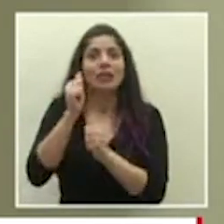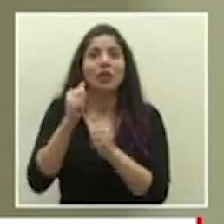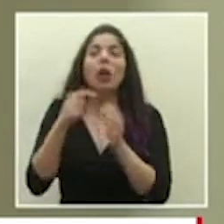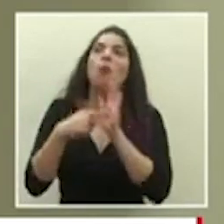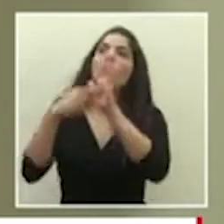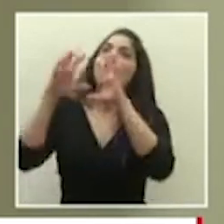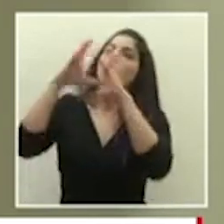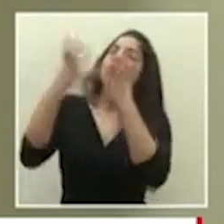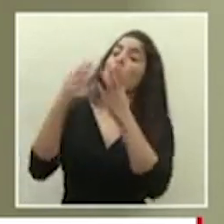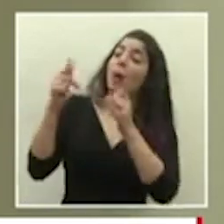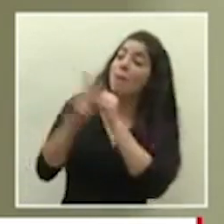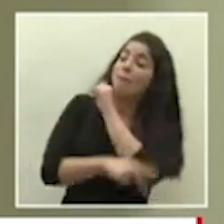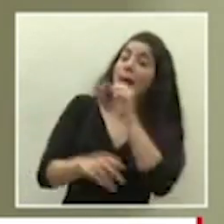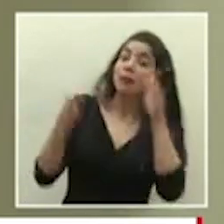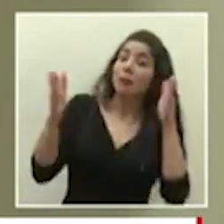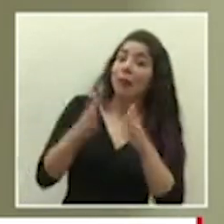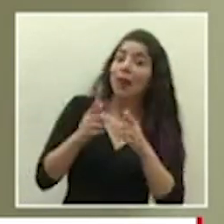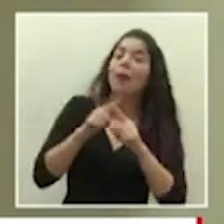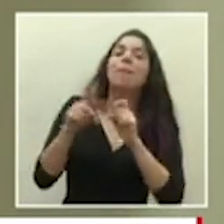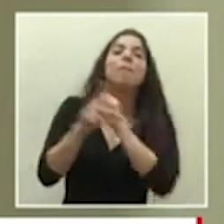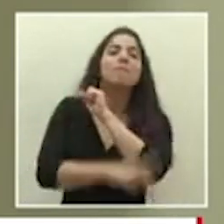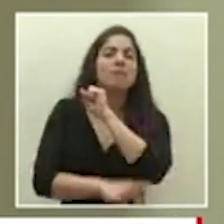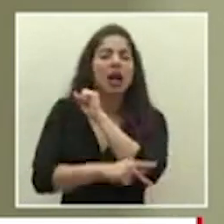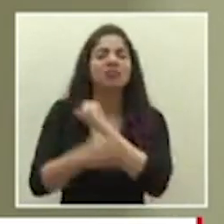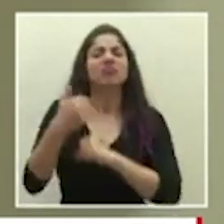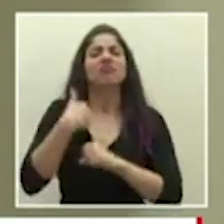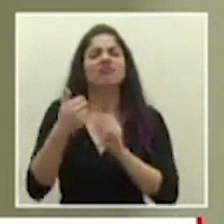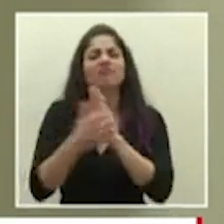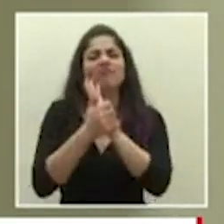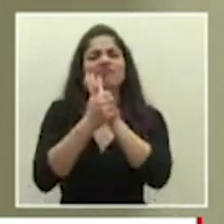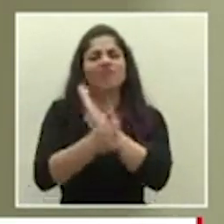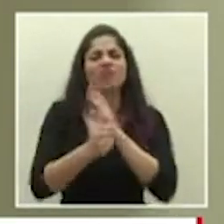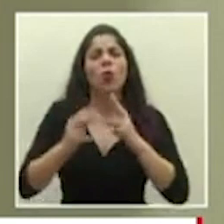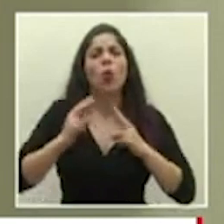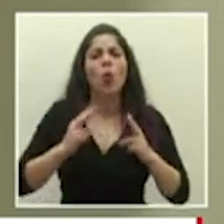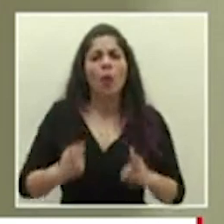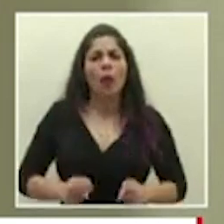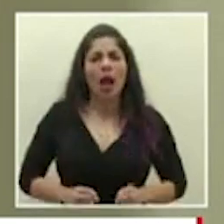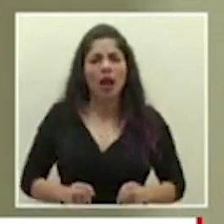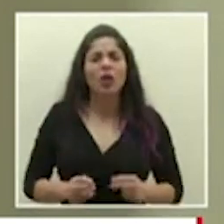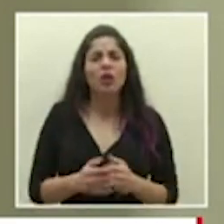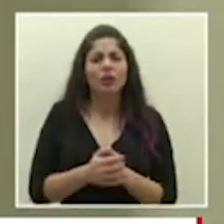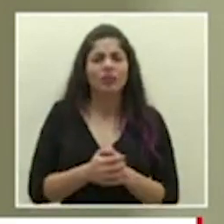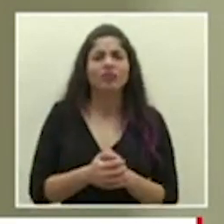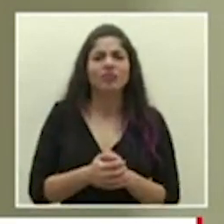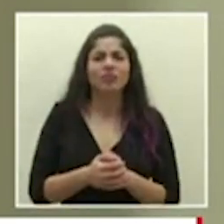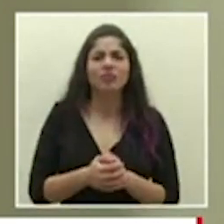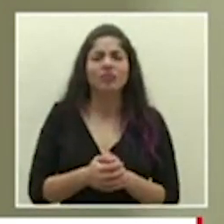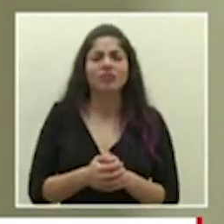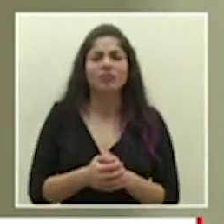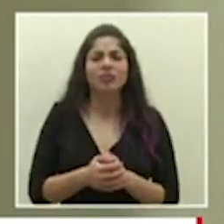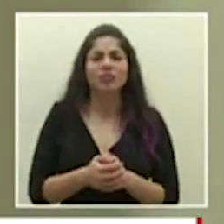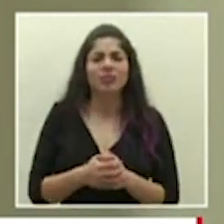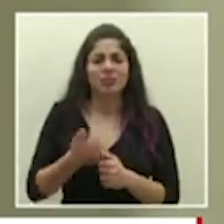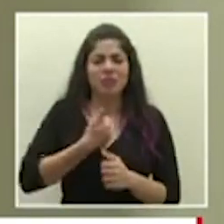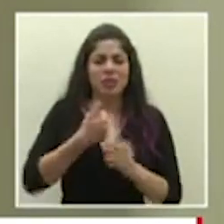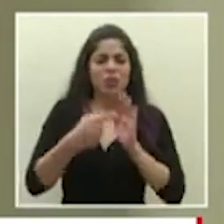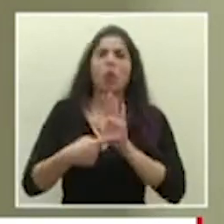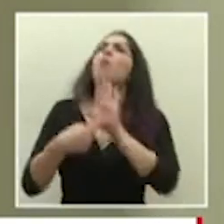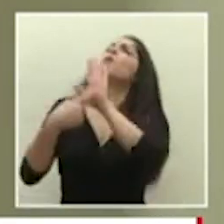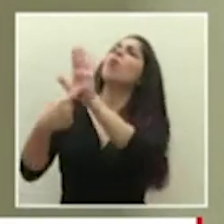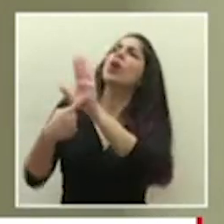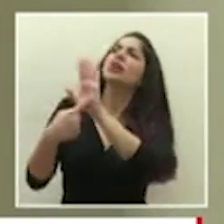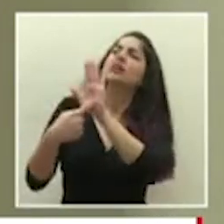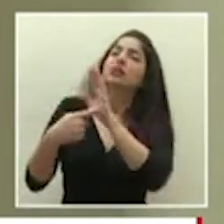es un país que tiene una capacidad humana que se que se demuestra en